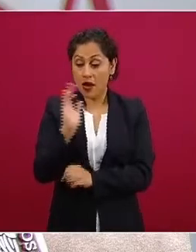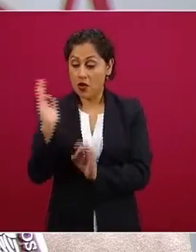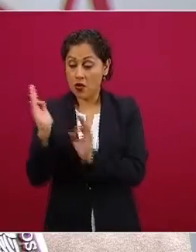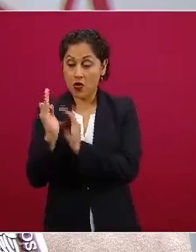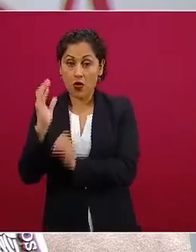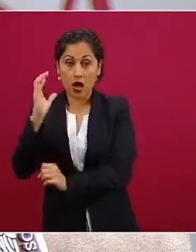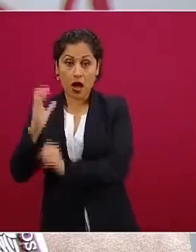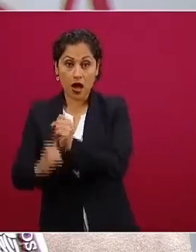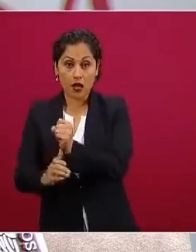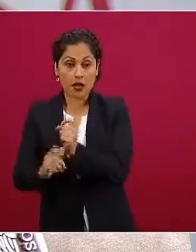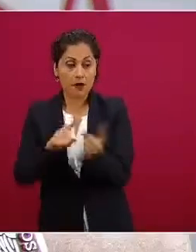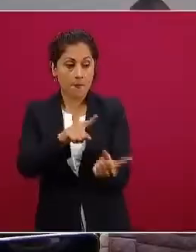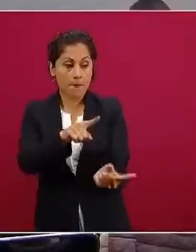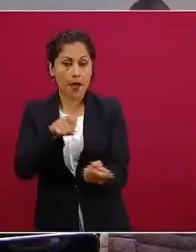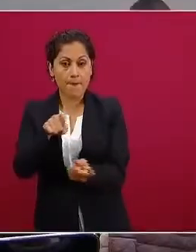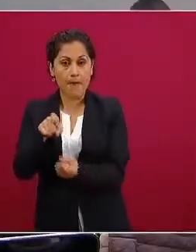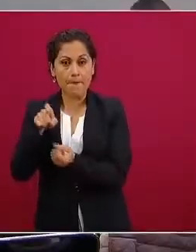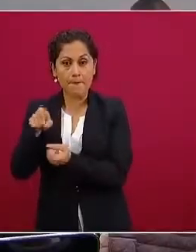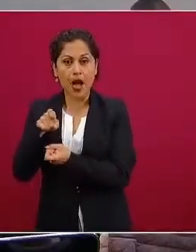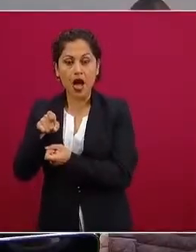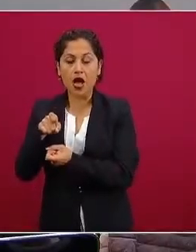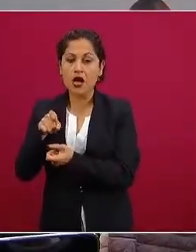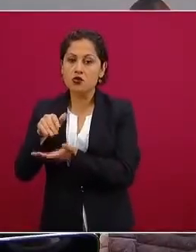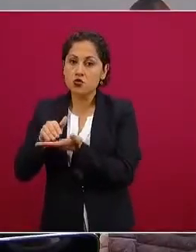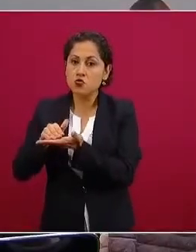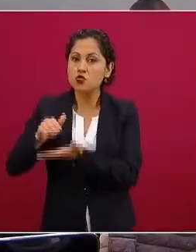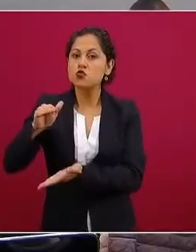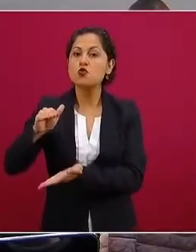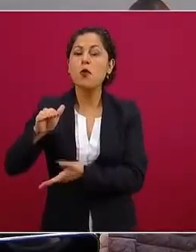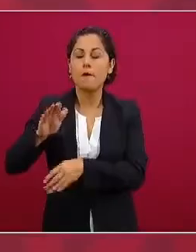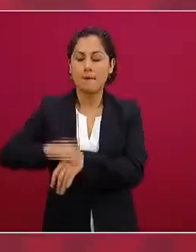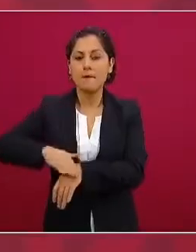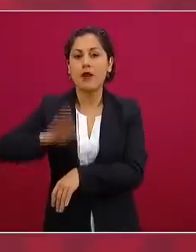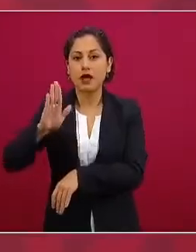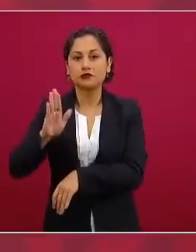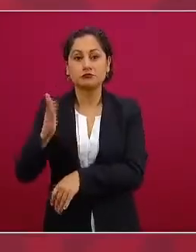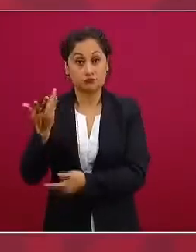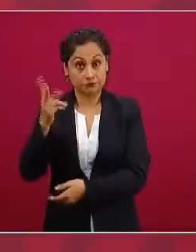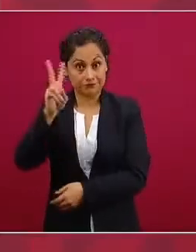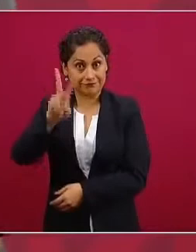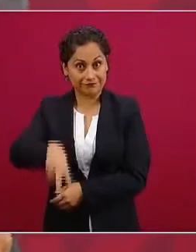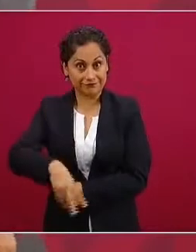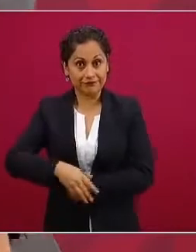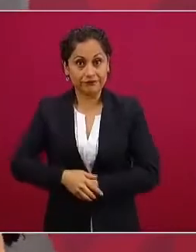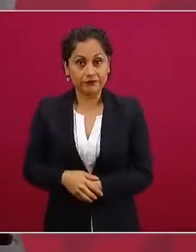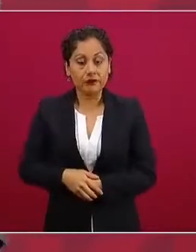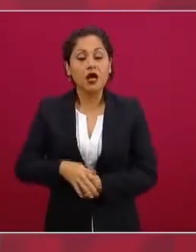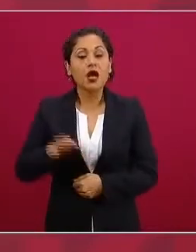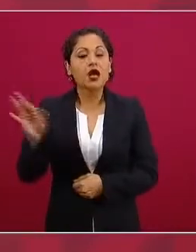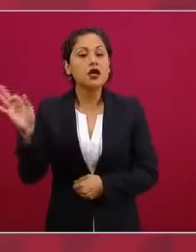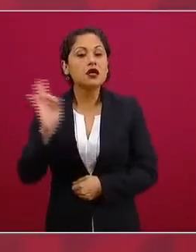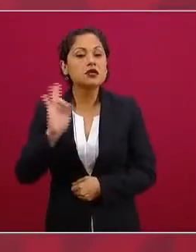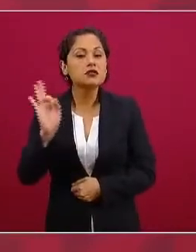en términos reales entonces no hay estamos abajo va a ser